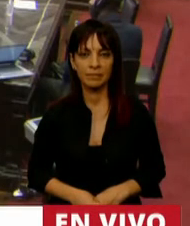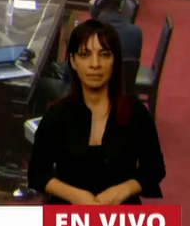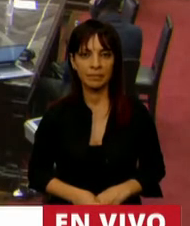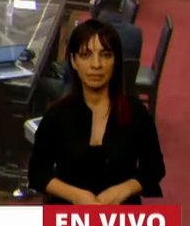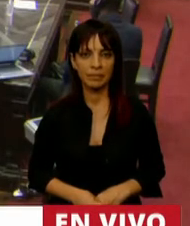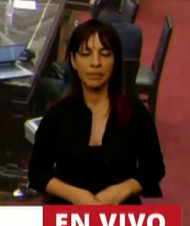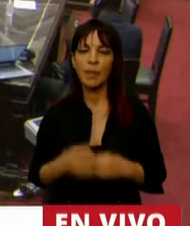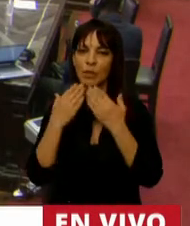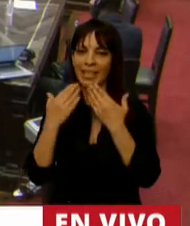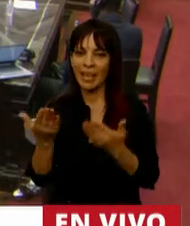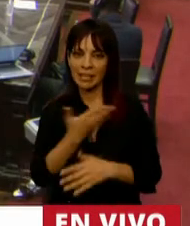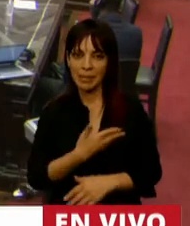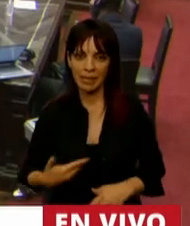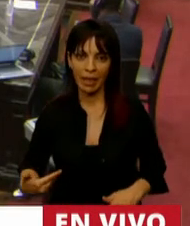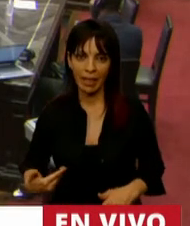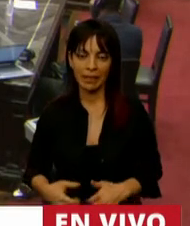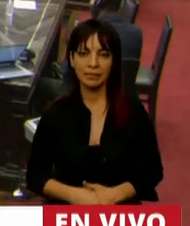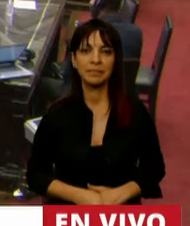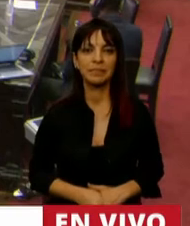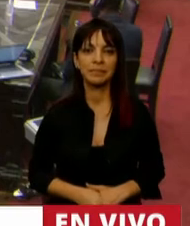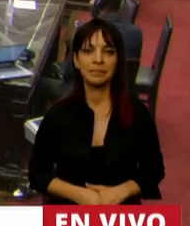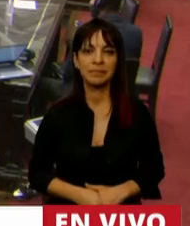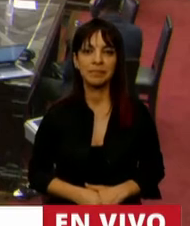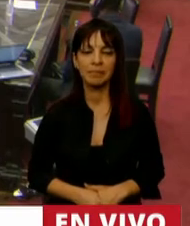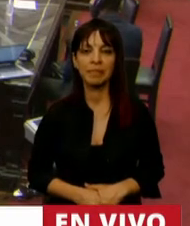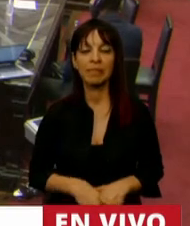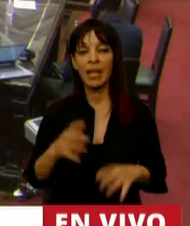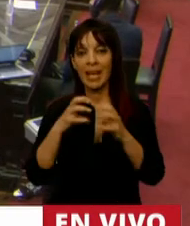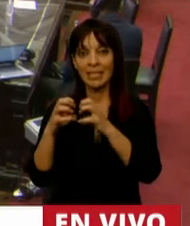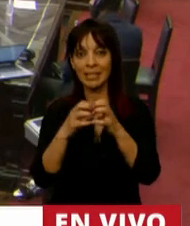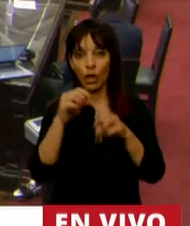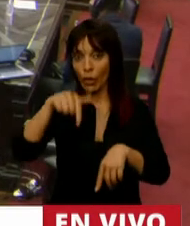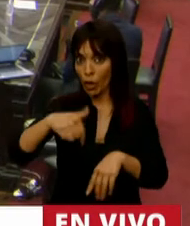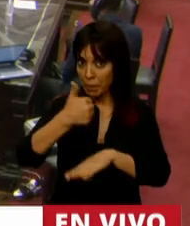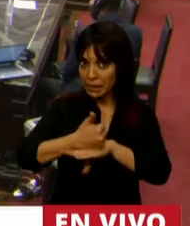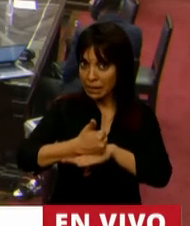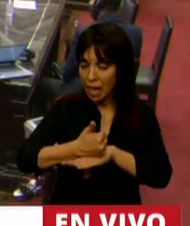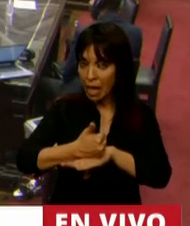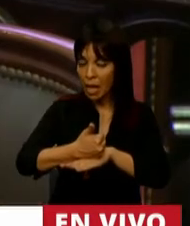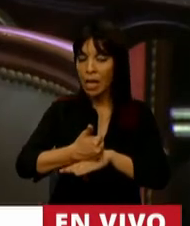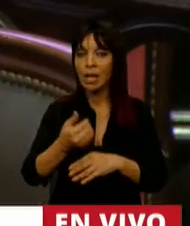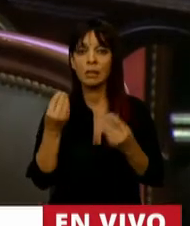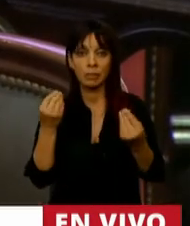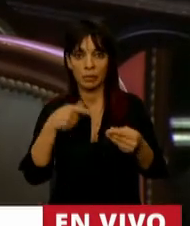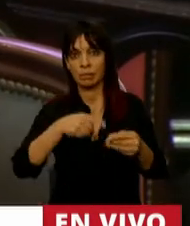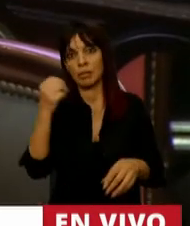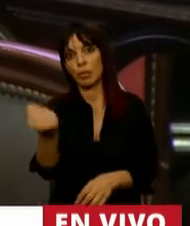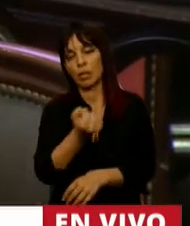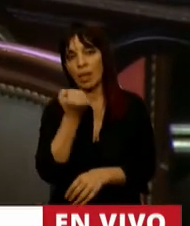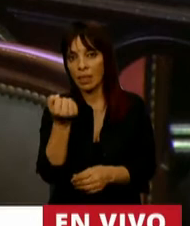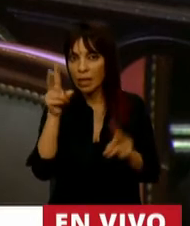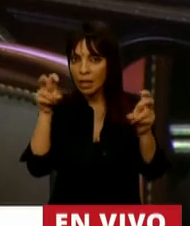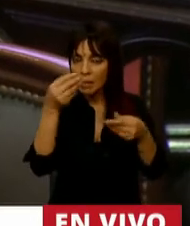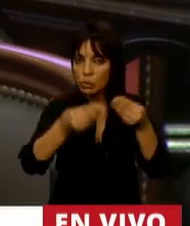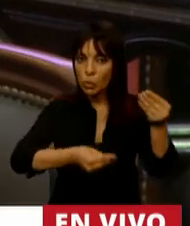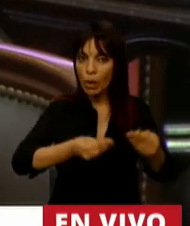Sí. Gracias, señor Presidente. Hoy la sesión era presencial por la importancia que tiene el presupuesto